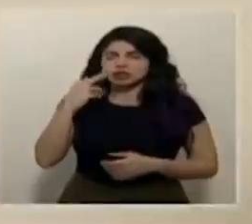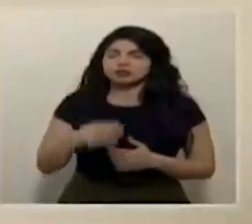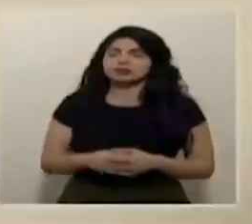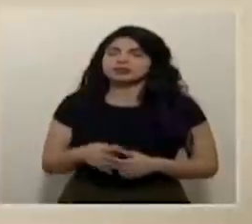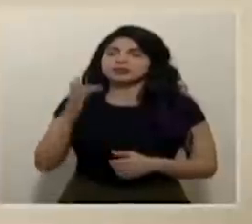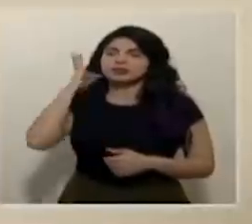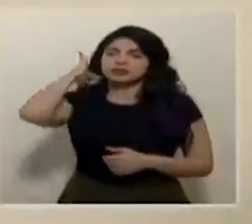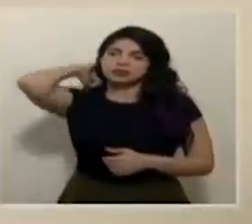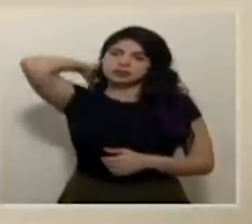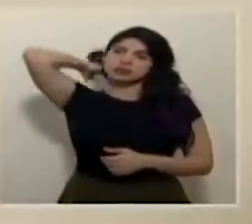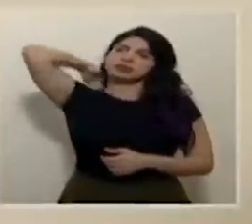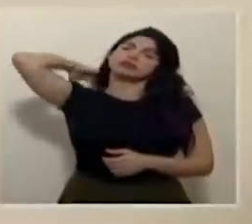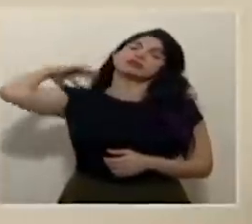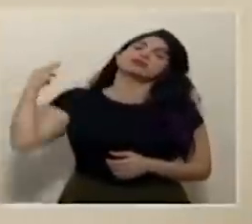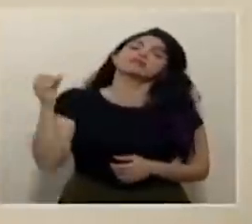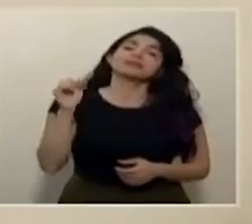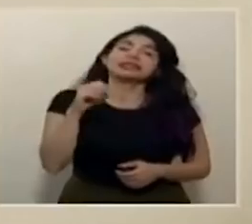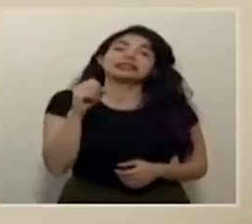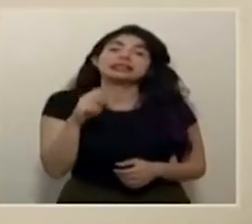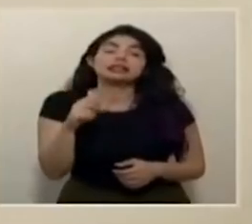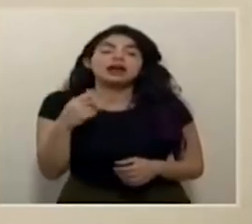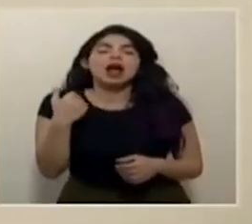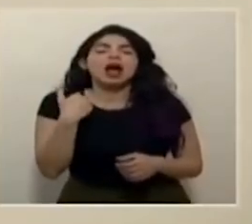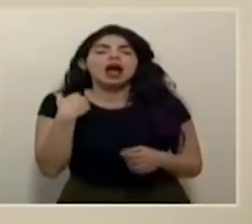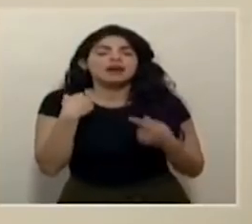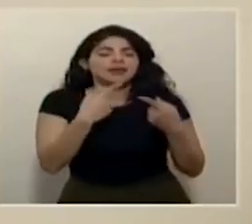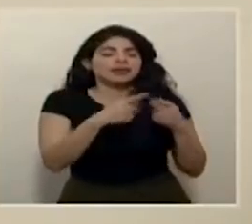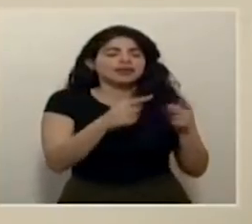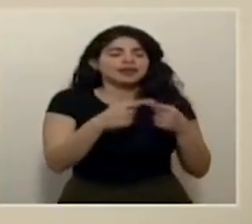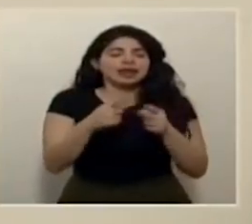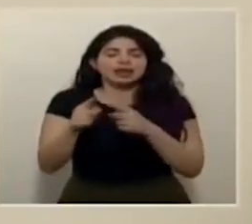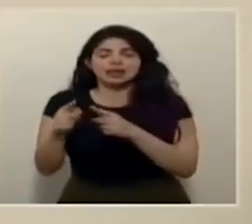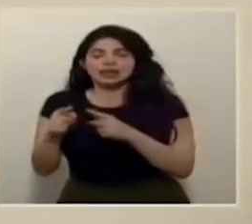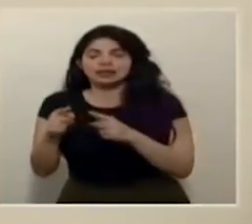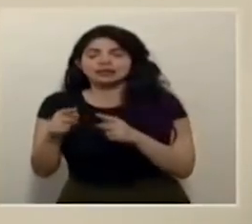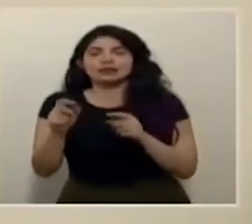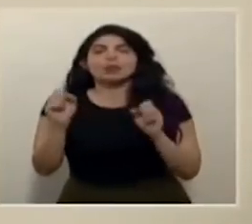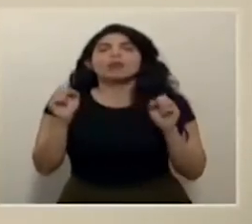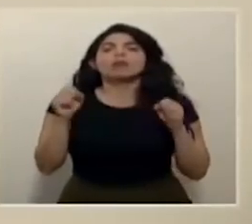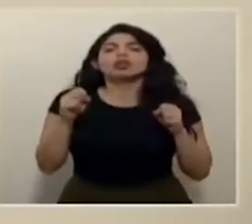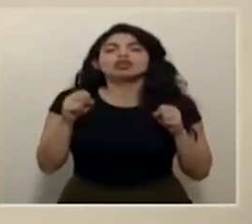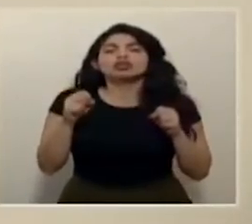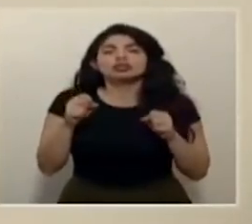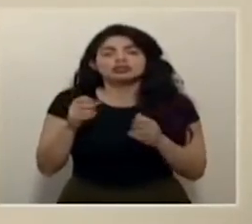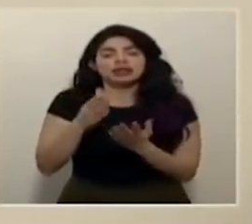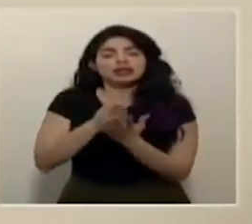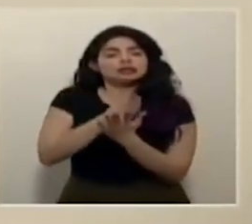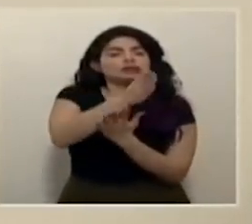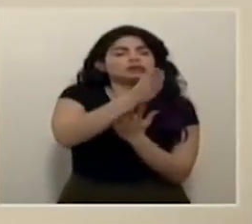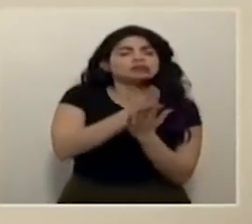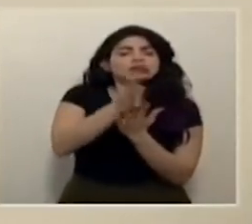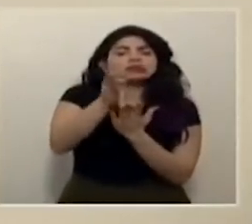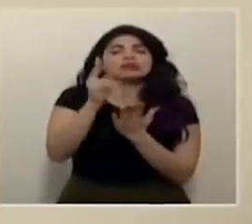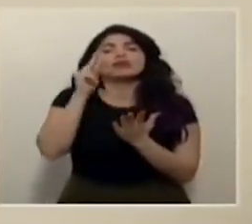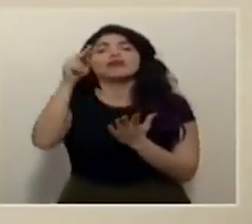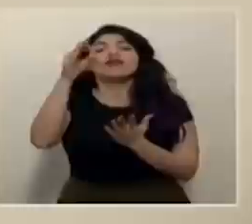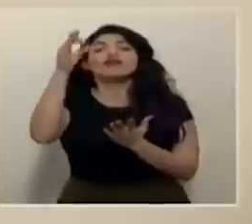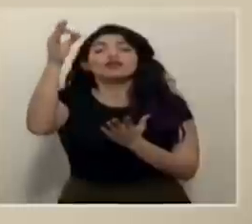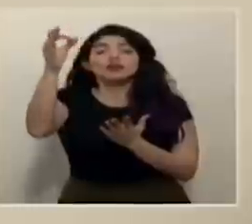si en realidad los modelos hay diferentes escenarios que uno puede hacer gradualidad en la toma